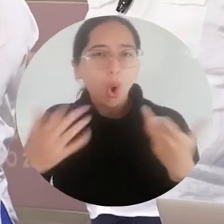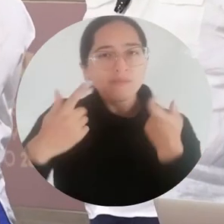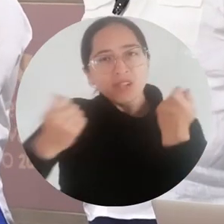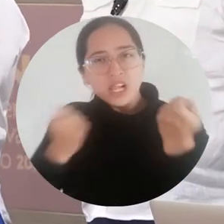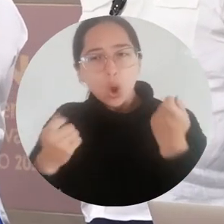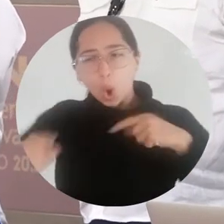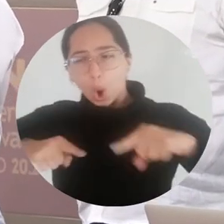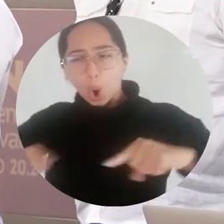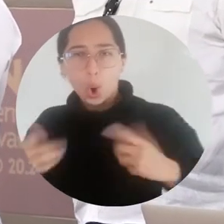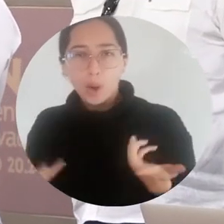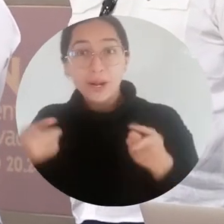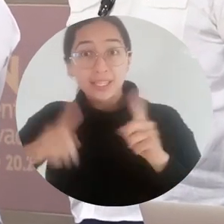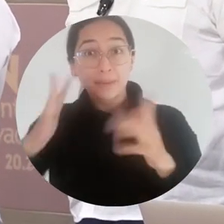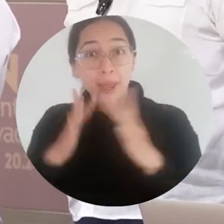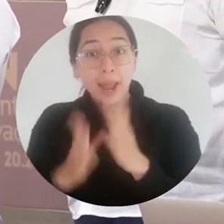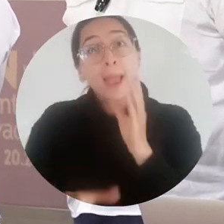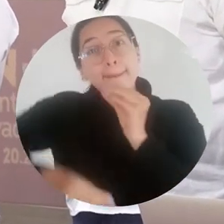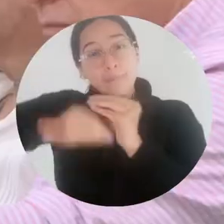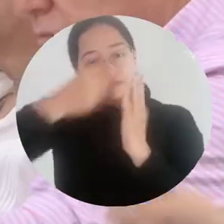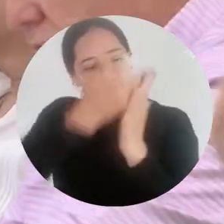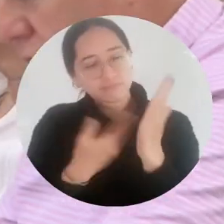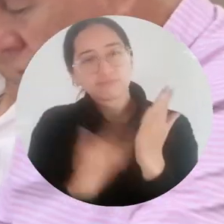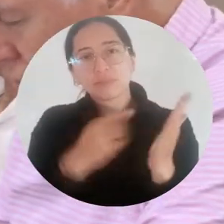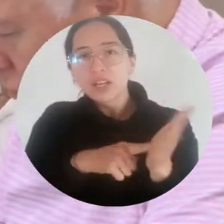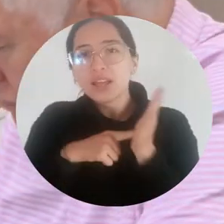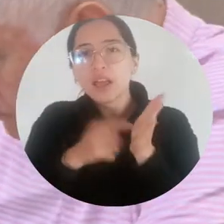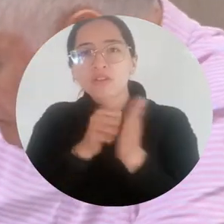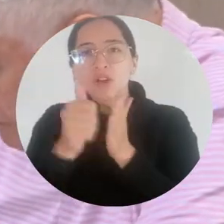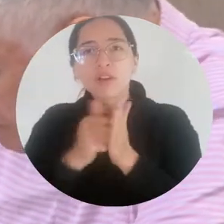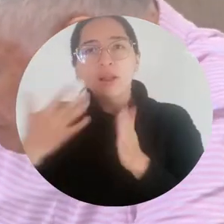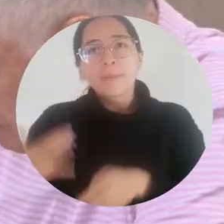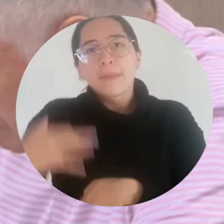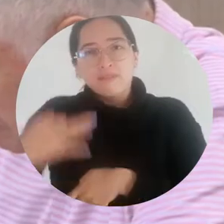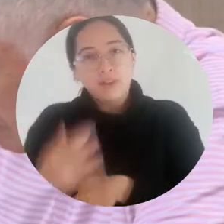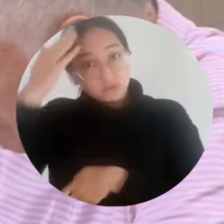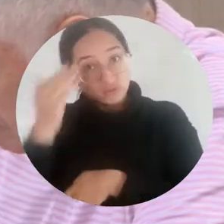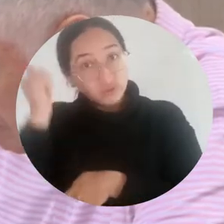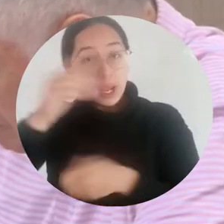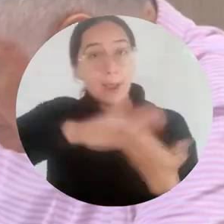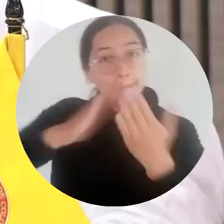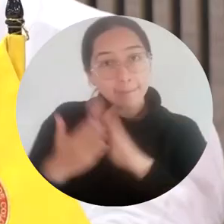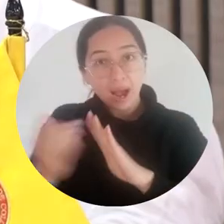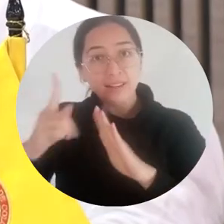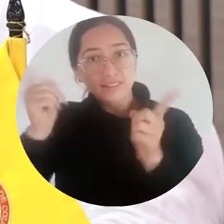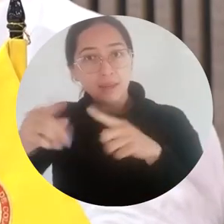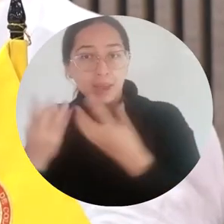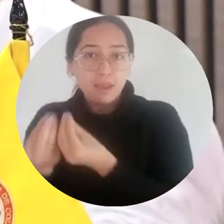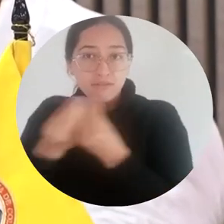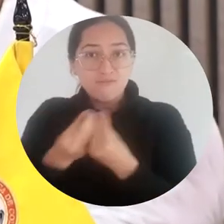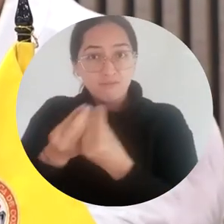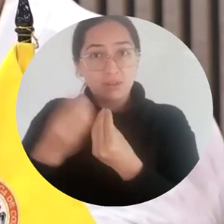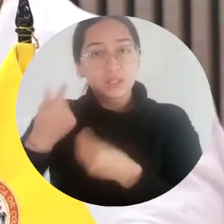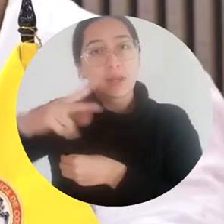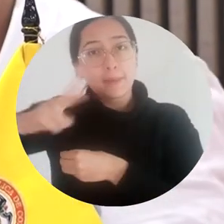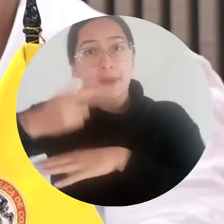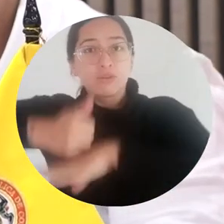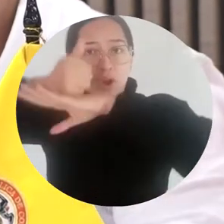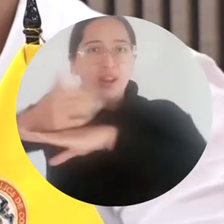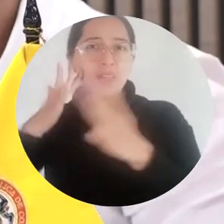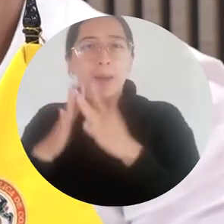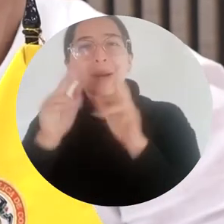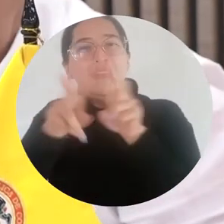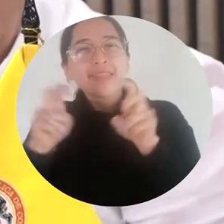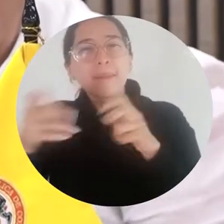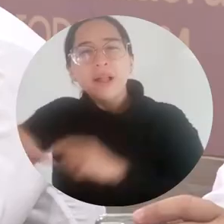revisión del plan bianual del Comité Asesor y de informes sobre formalización docente, gobernabilidad y paz y comisión de vicerectores y de